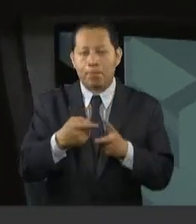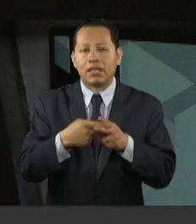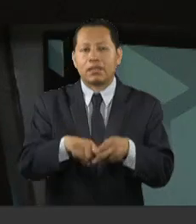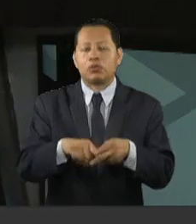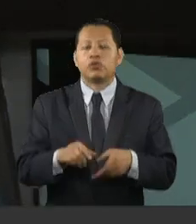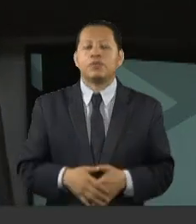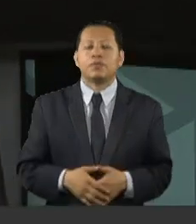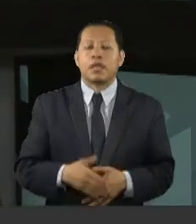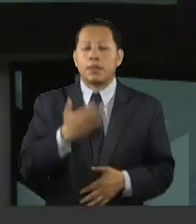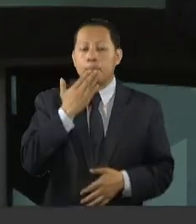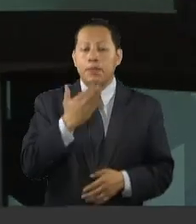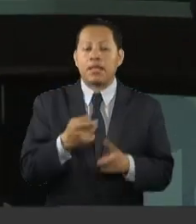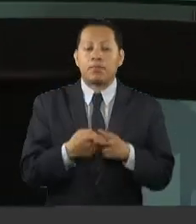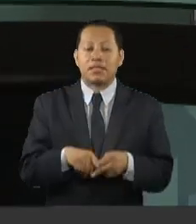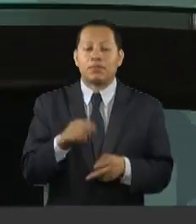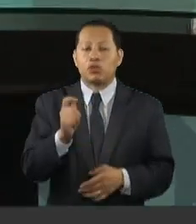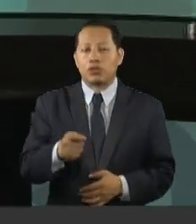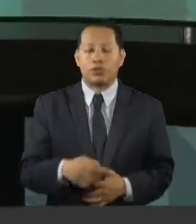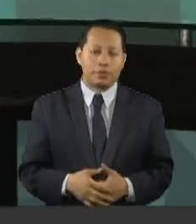Vamos a empezar.